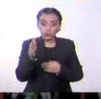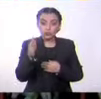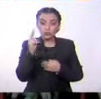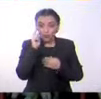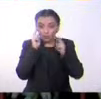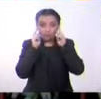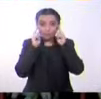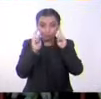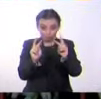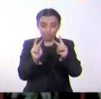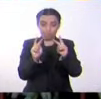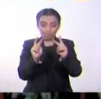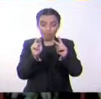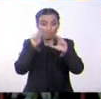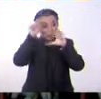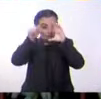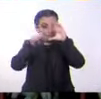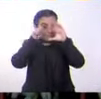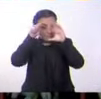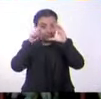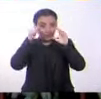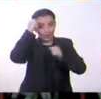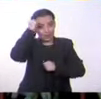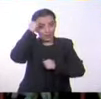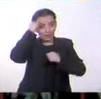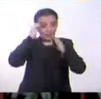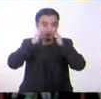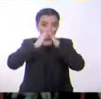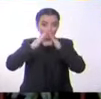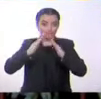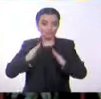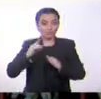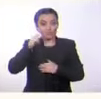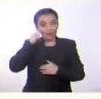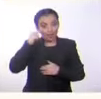espacio Aprendamos en Casa. Hasta luego, amigos.